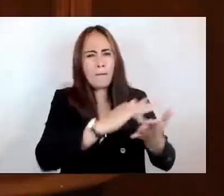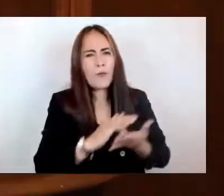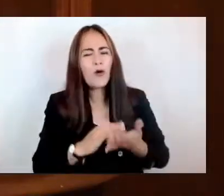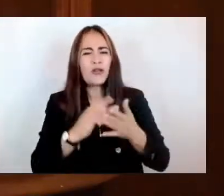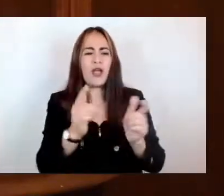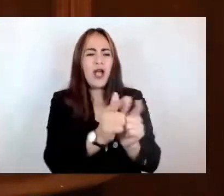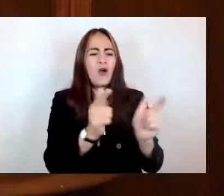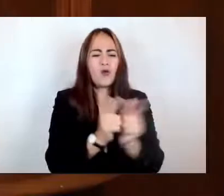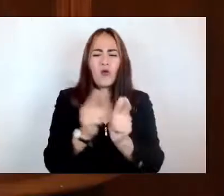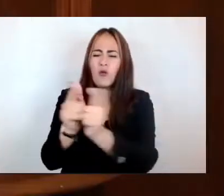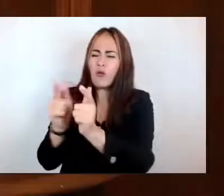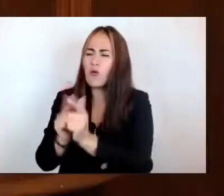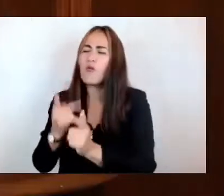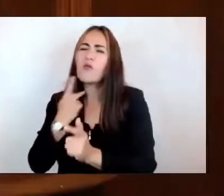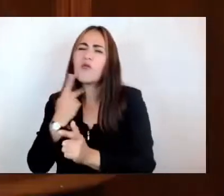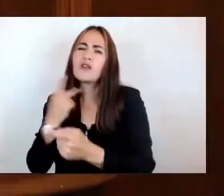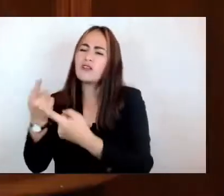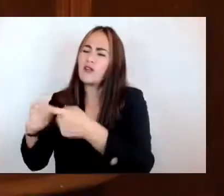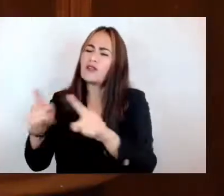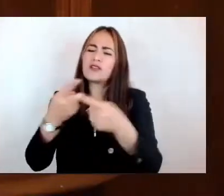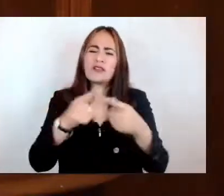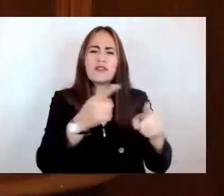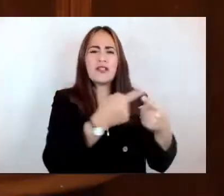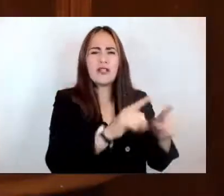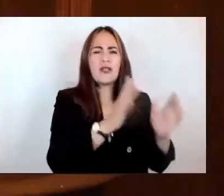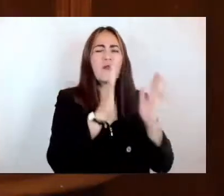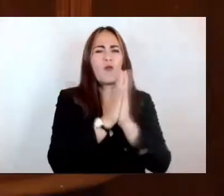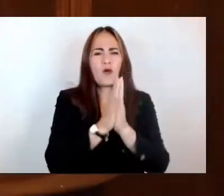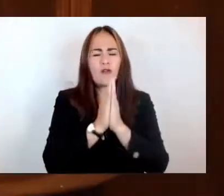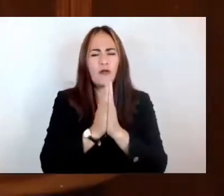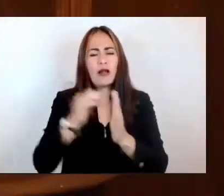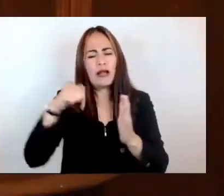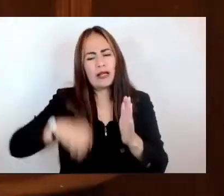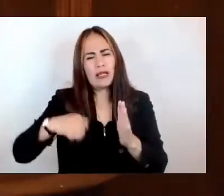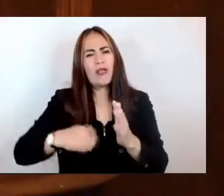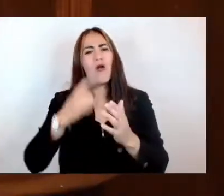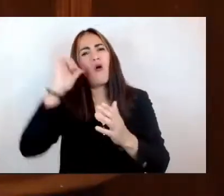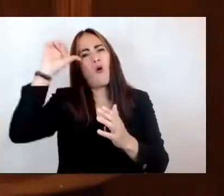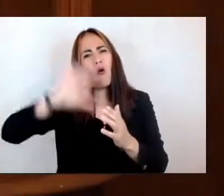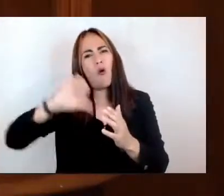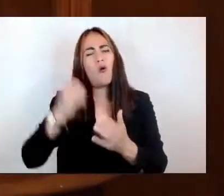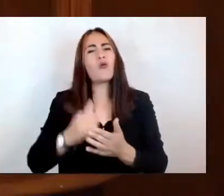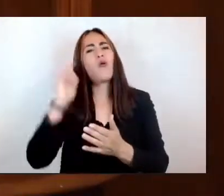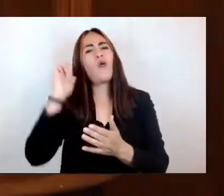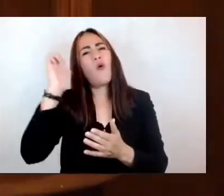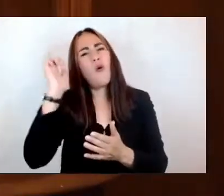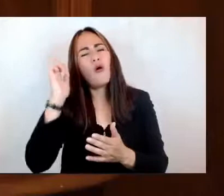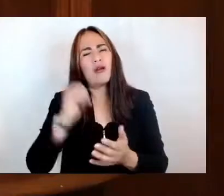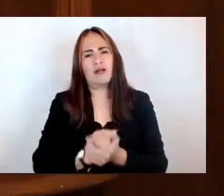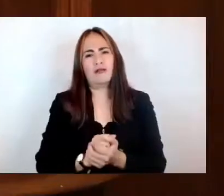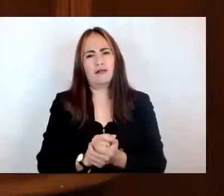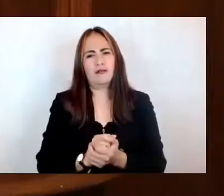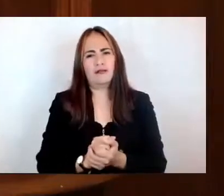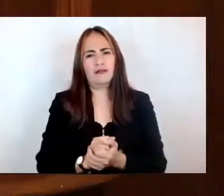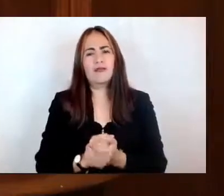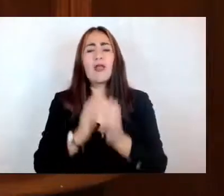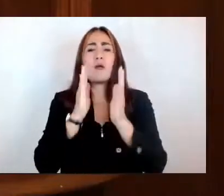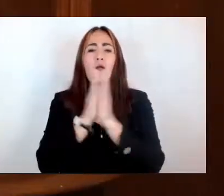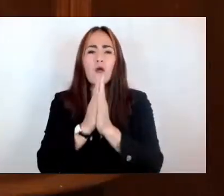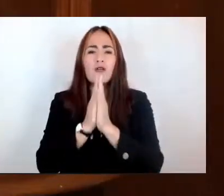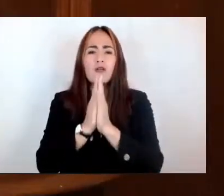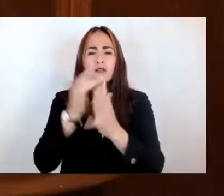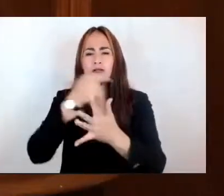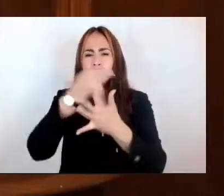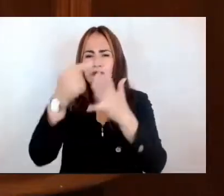parlamentarios para dar una esperanza de que se vea hoy reflejado en